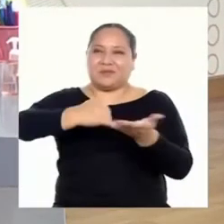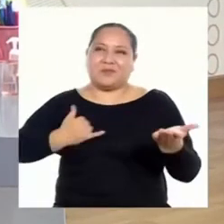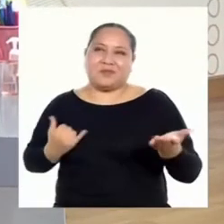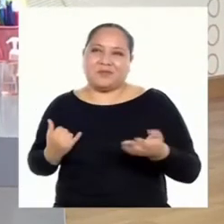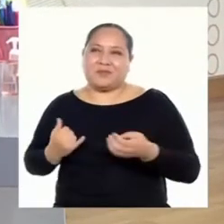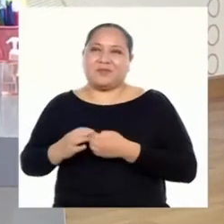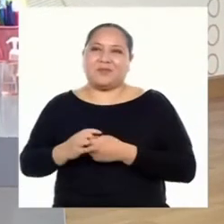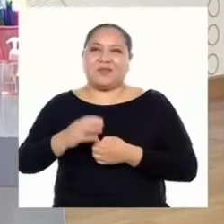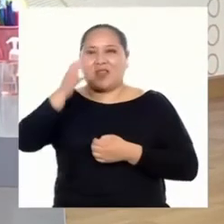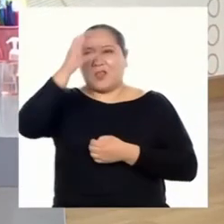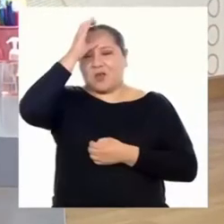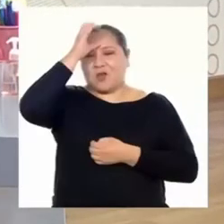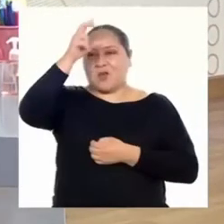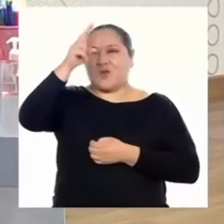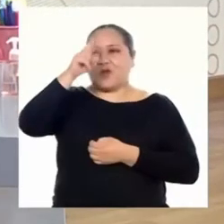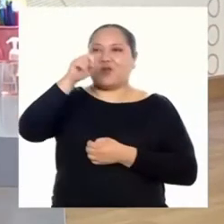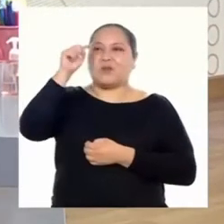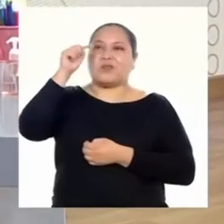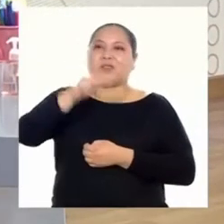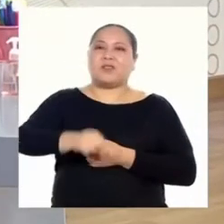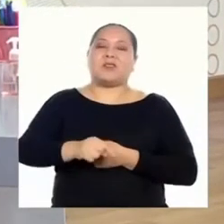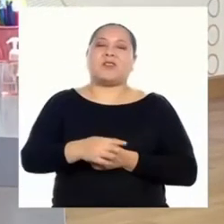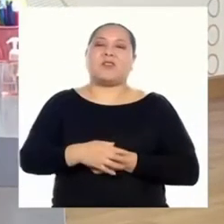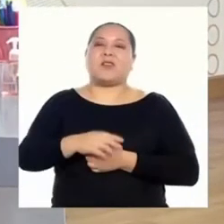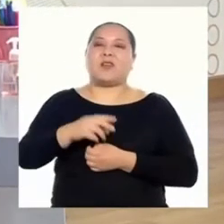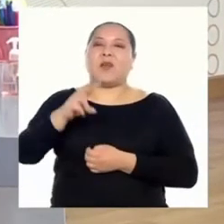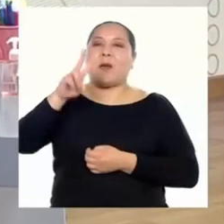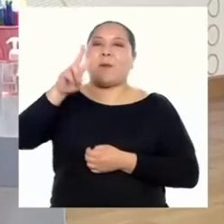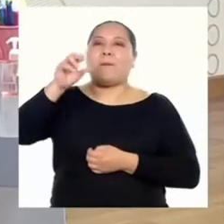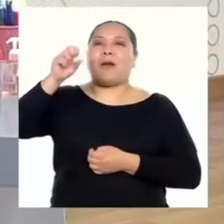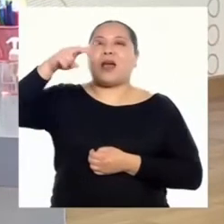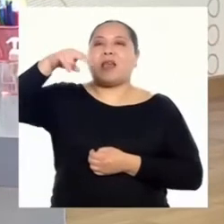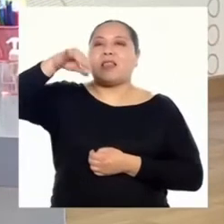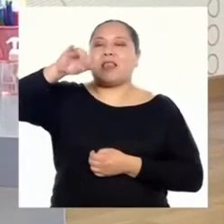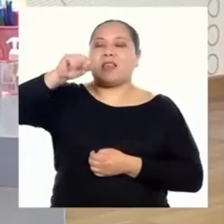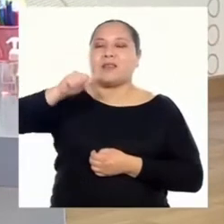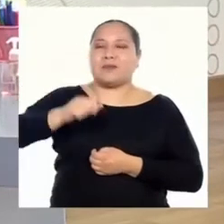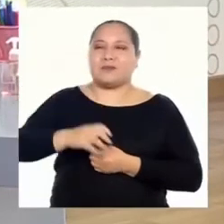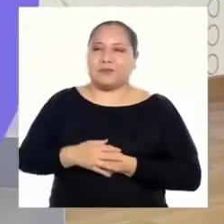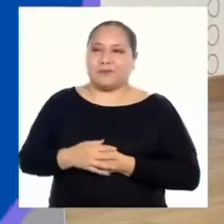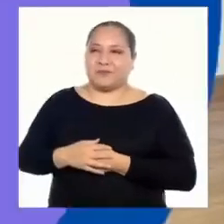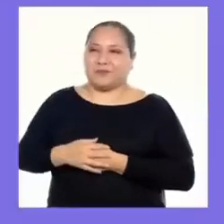llega desde Cusco, a cargo de Vania.